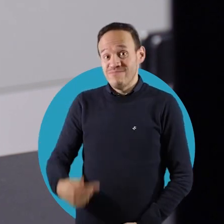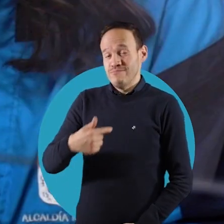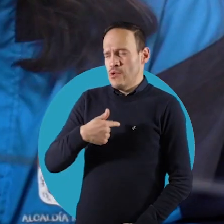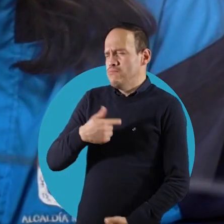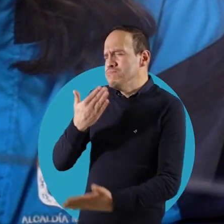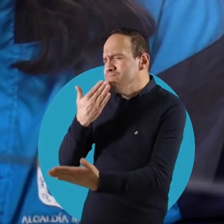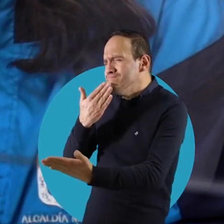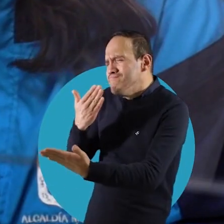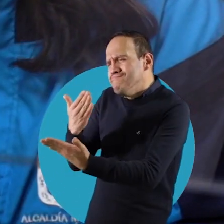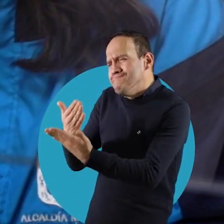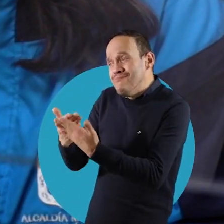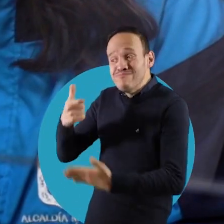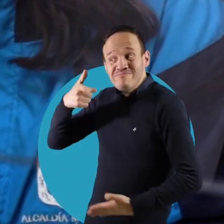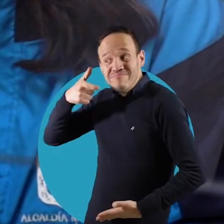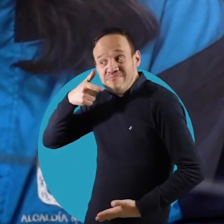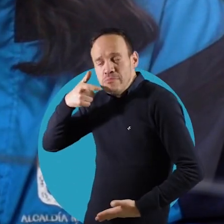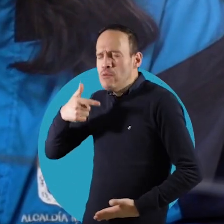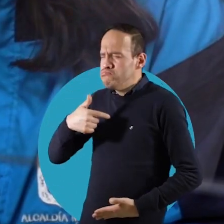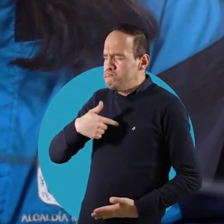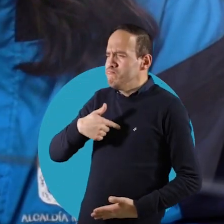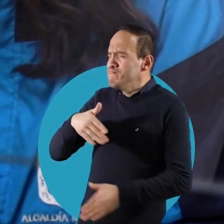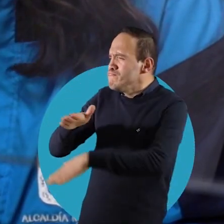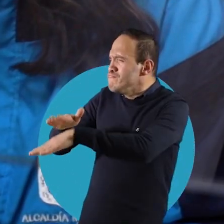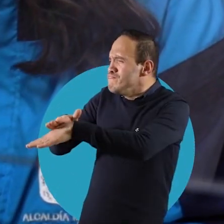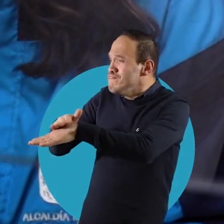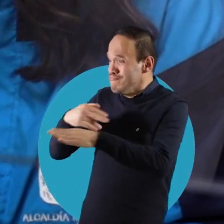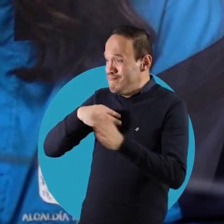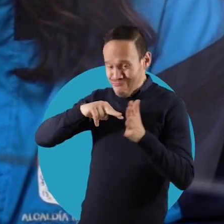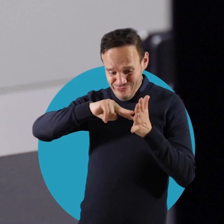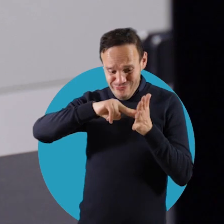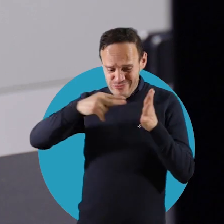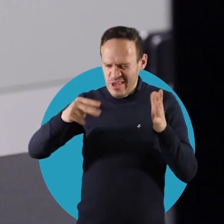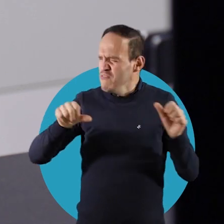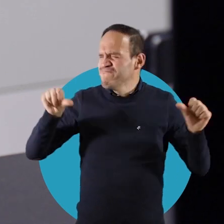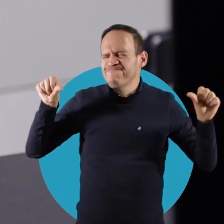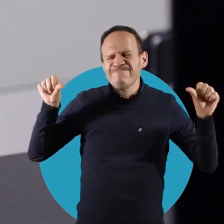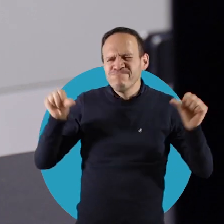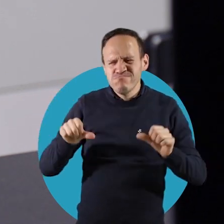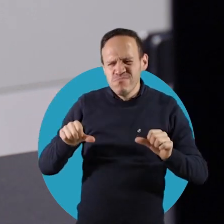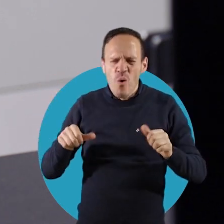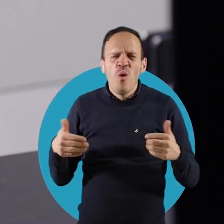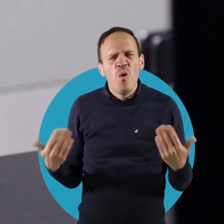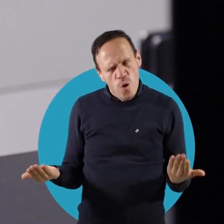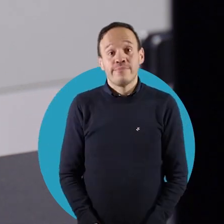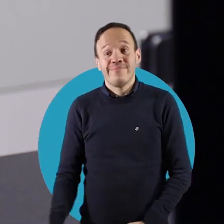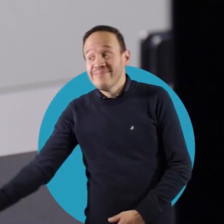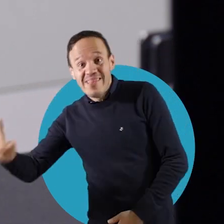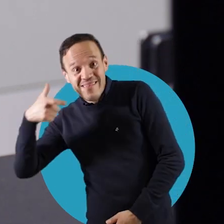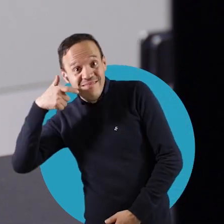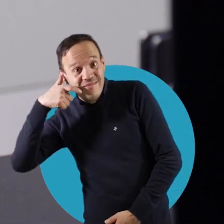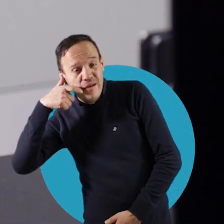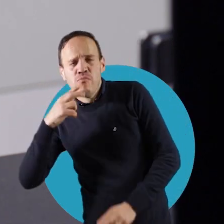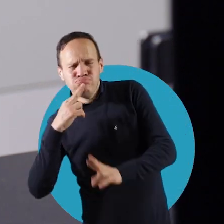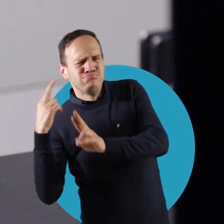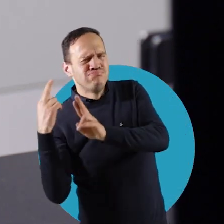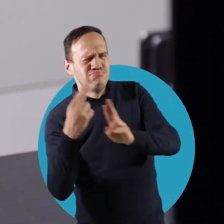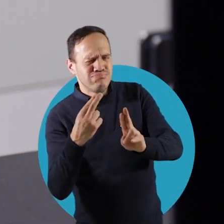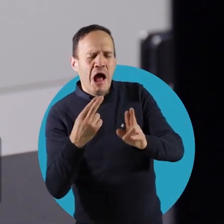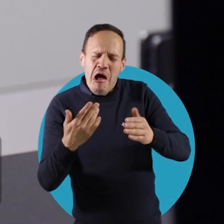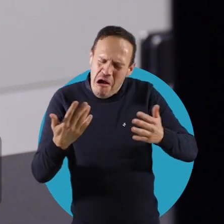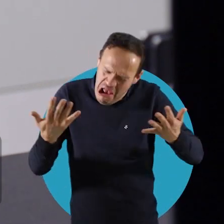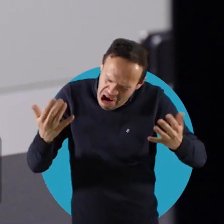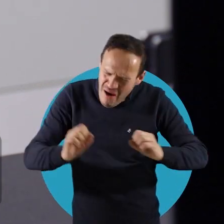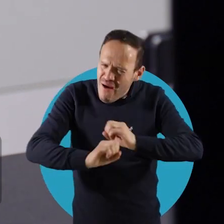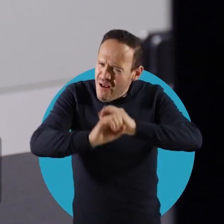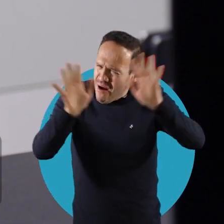Contáctenos a arroba saludcapital.gov.co Muchísimas gracias, pero la verdad soy muy mala para la tecnología.